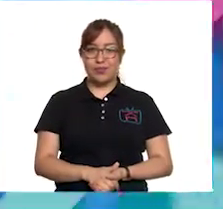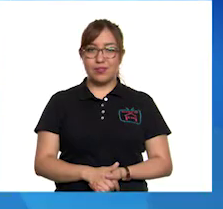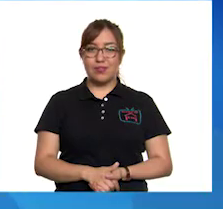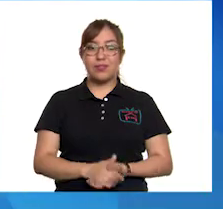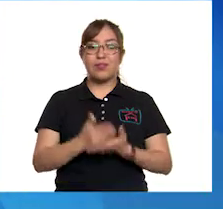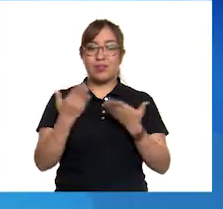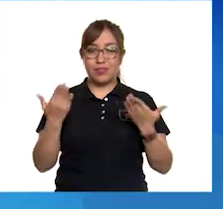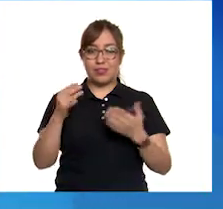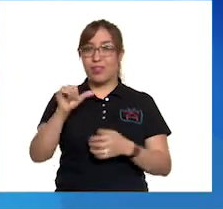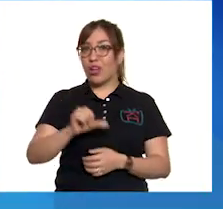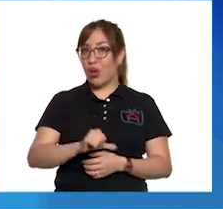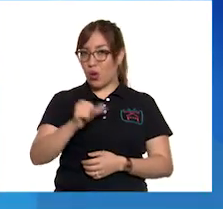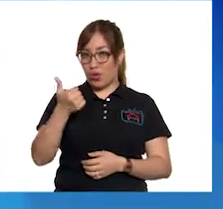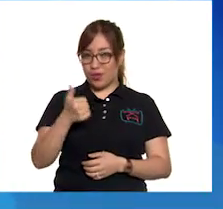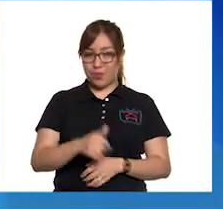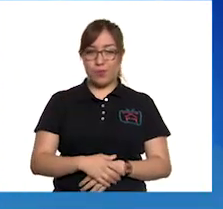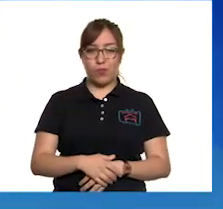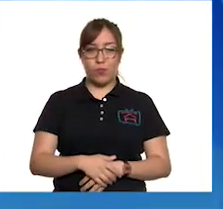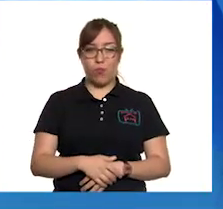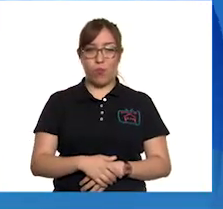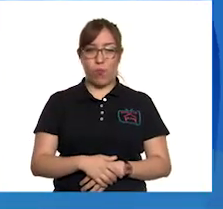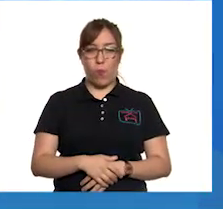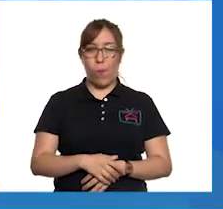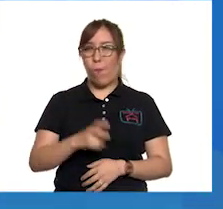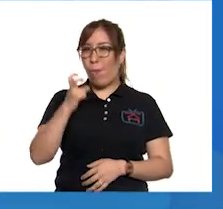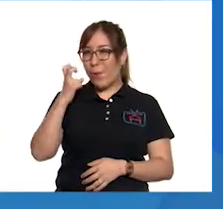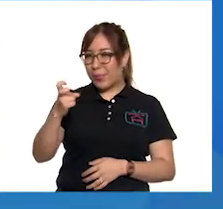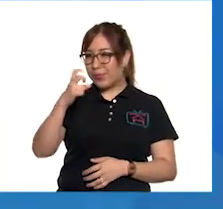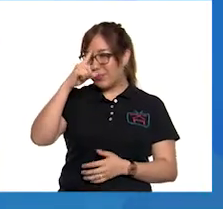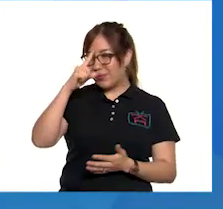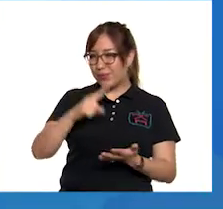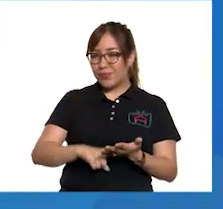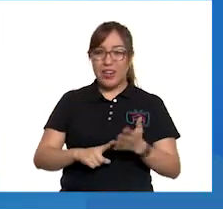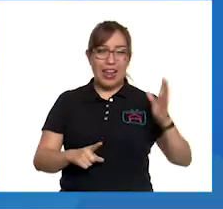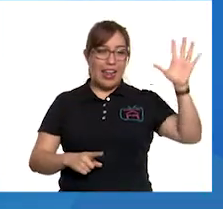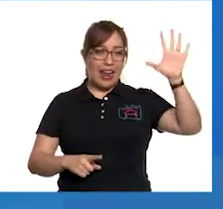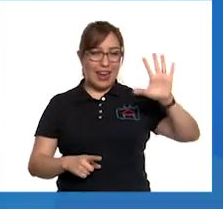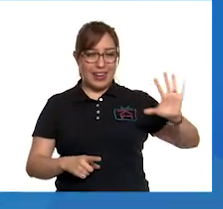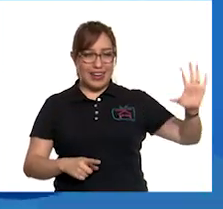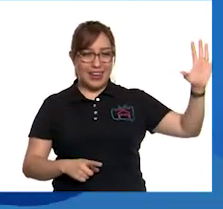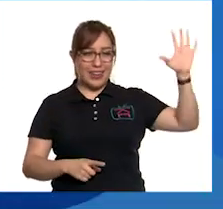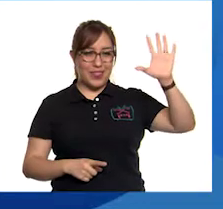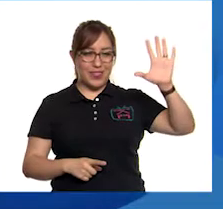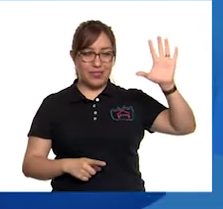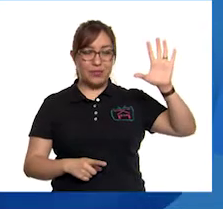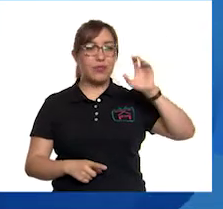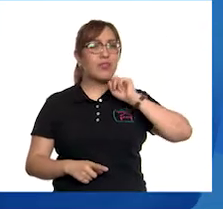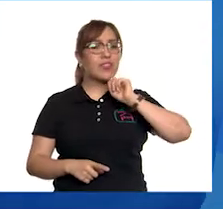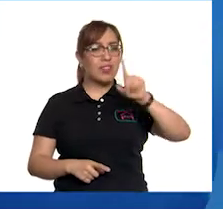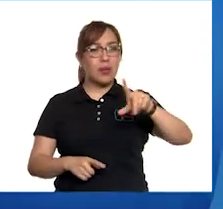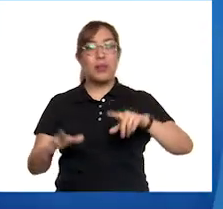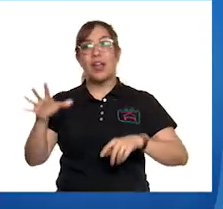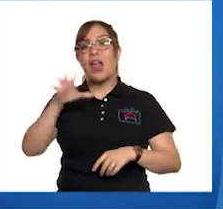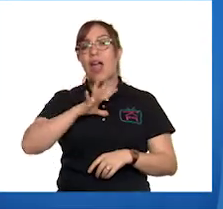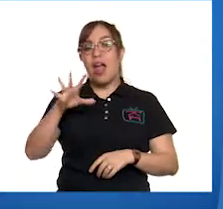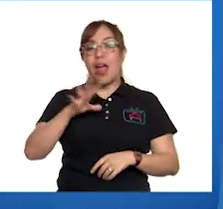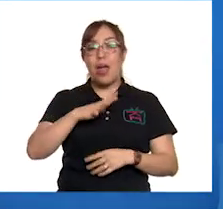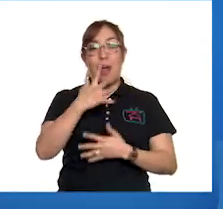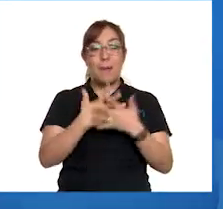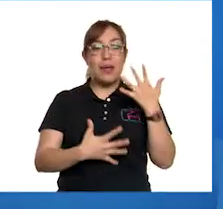Creo que completa la parte de arriba. Ajá. También, si nos damos cuenta, hay unas manitas levantadas.